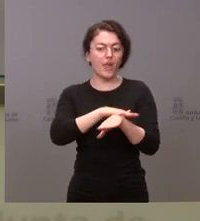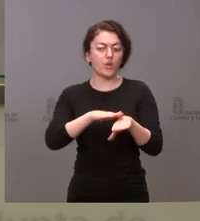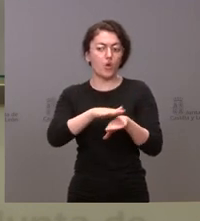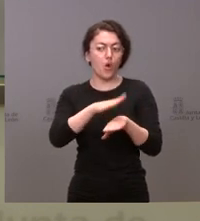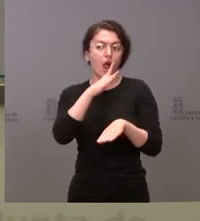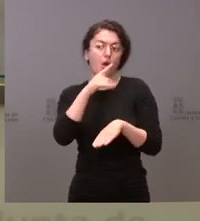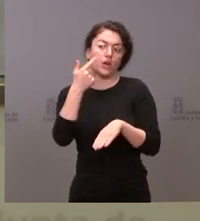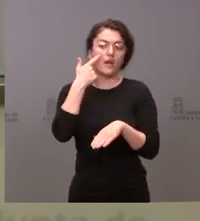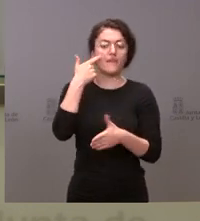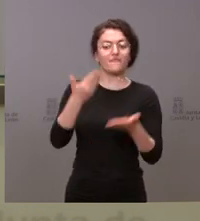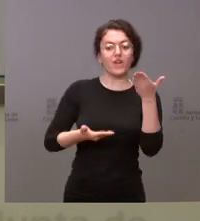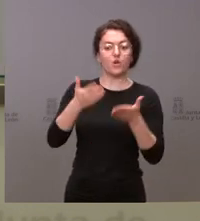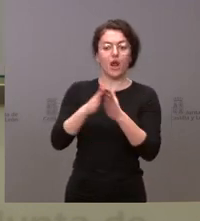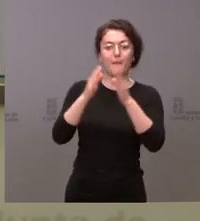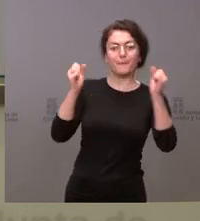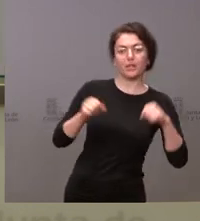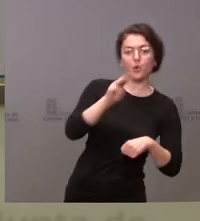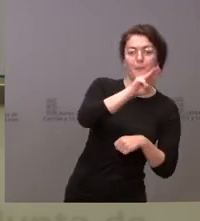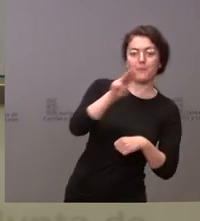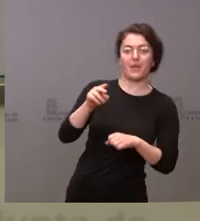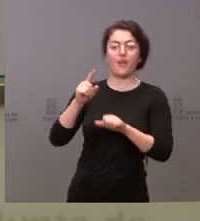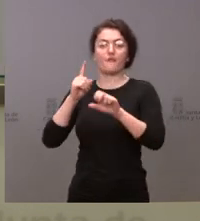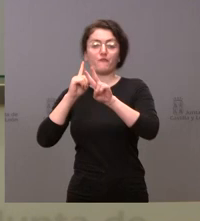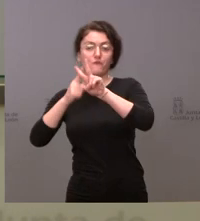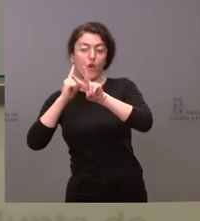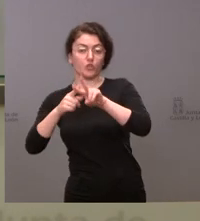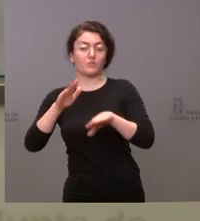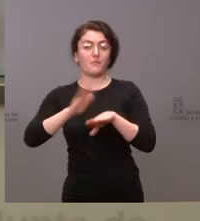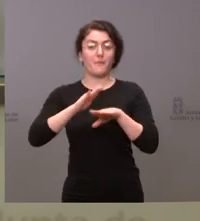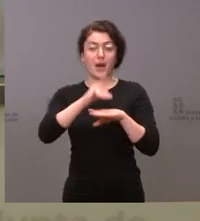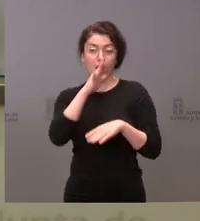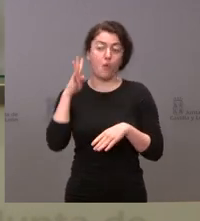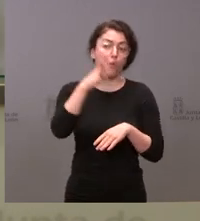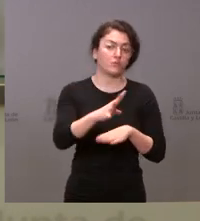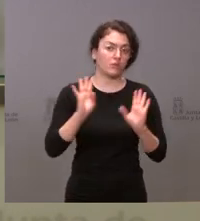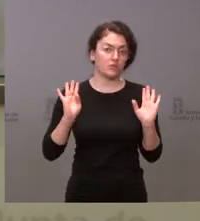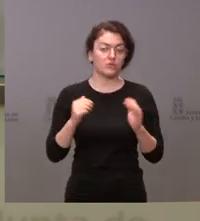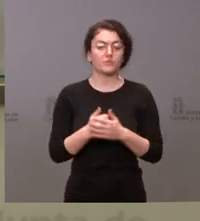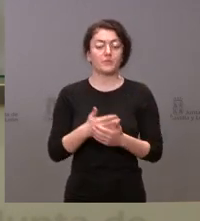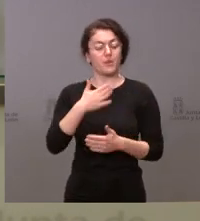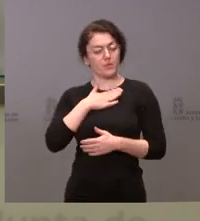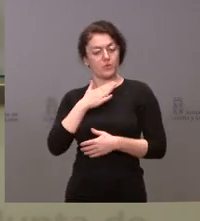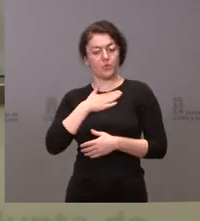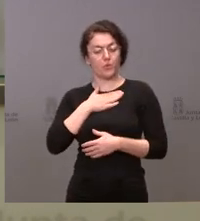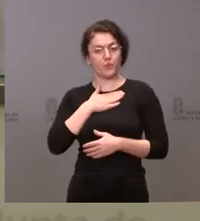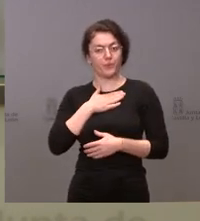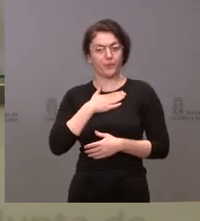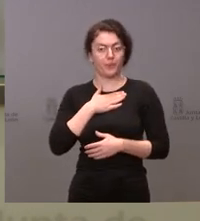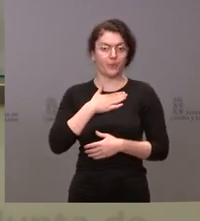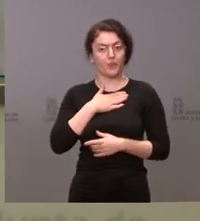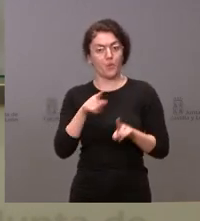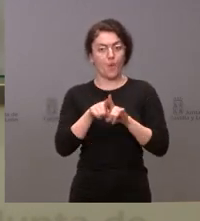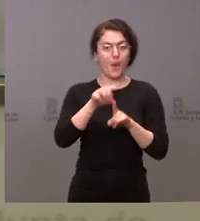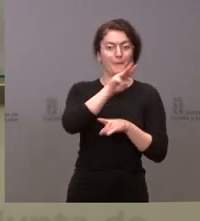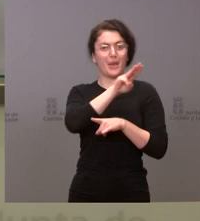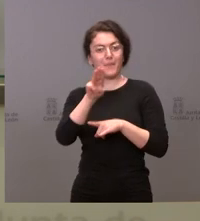que alcanzaron ayer PP y Vox de cara a la próxima legislatura. Y a título particular, el PP ha